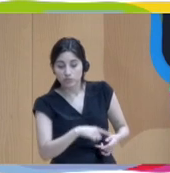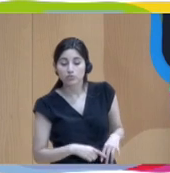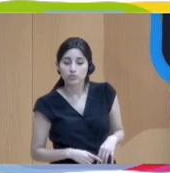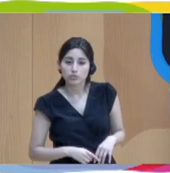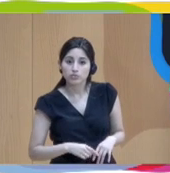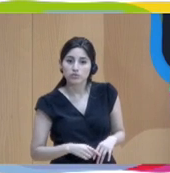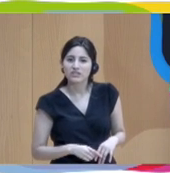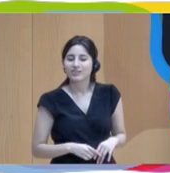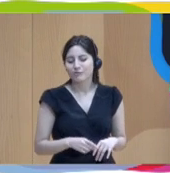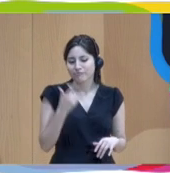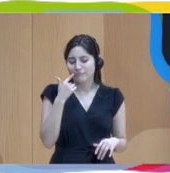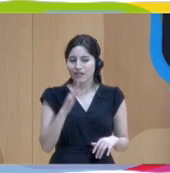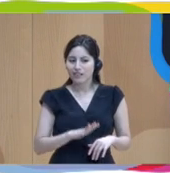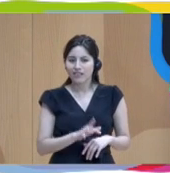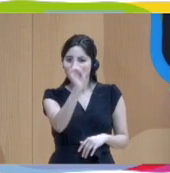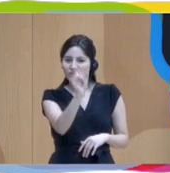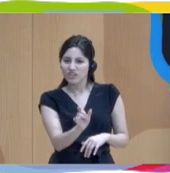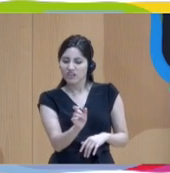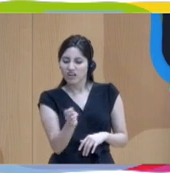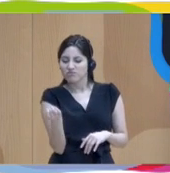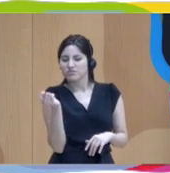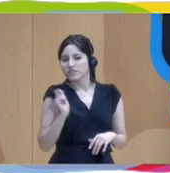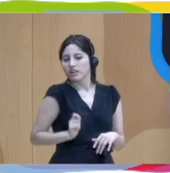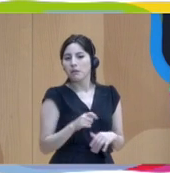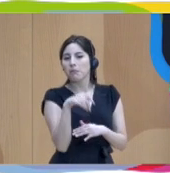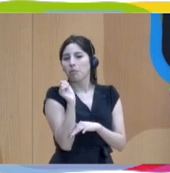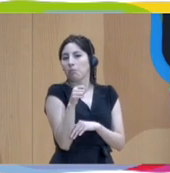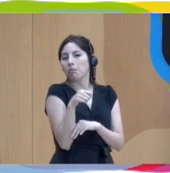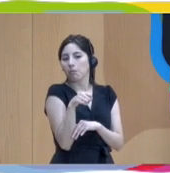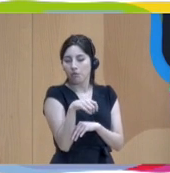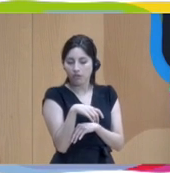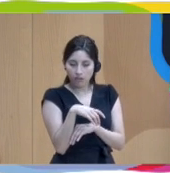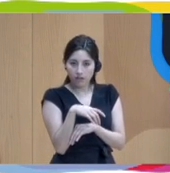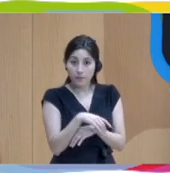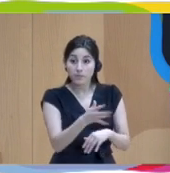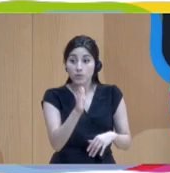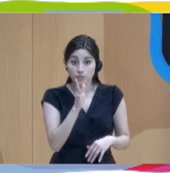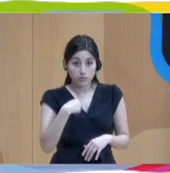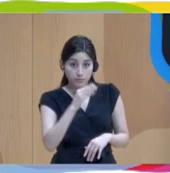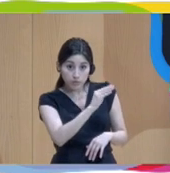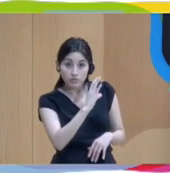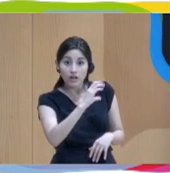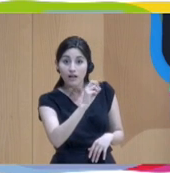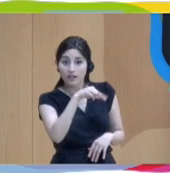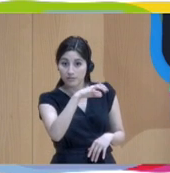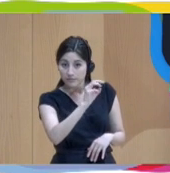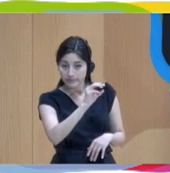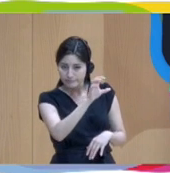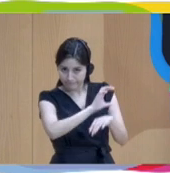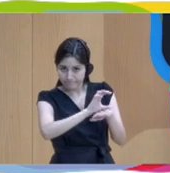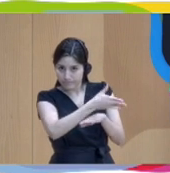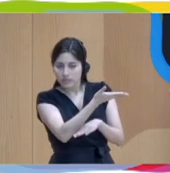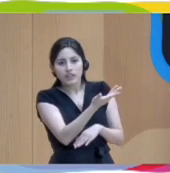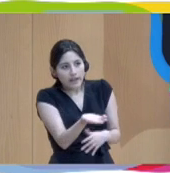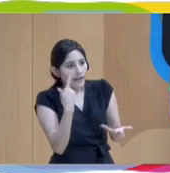a despreciar lo que son los otros. ¿Cómo vamos a hacer, y le pregunto especialmente a Carmen, cómo vamos a hacer para conseguir que nos